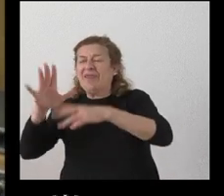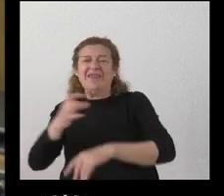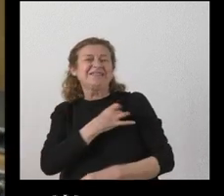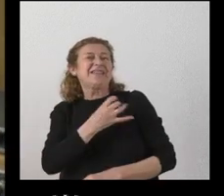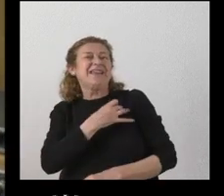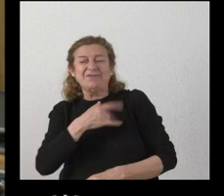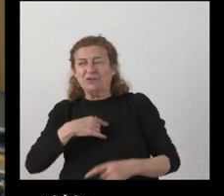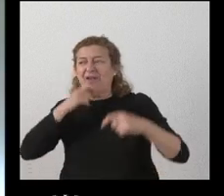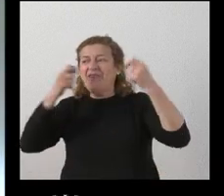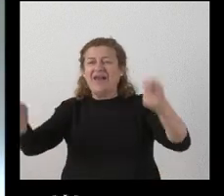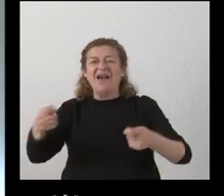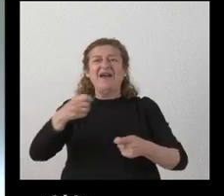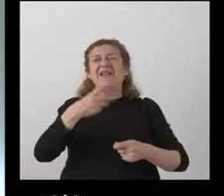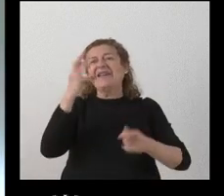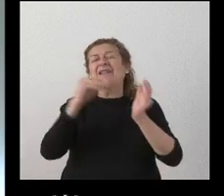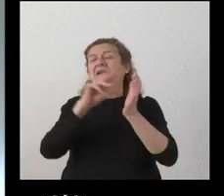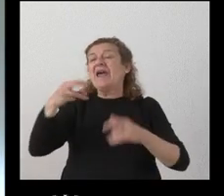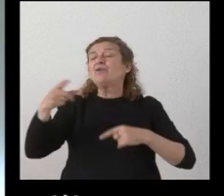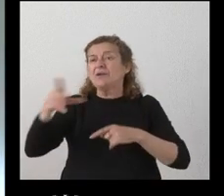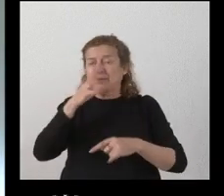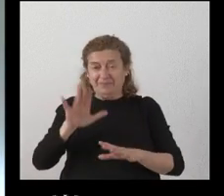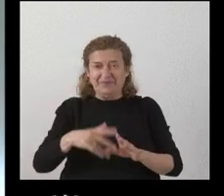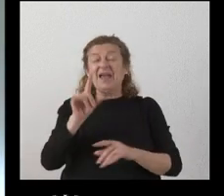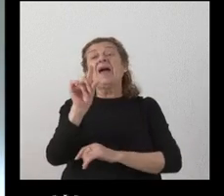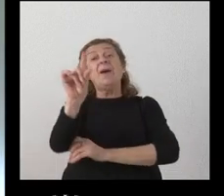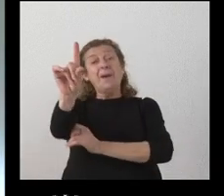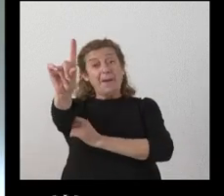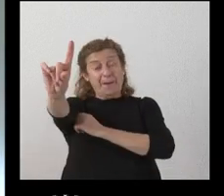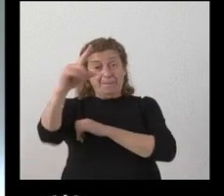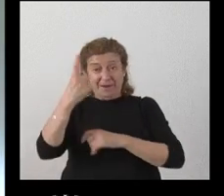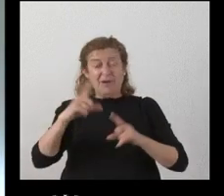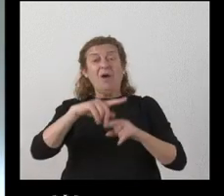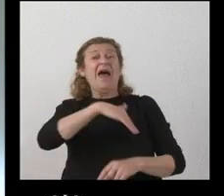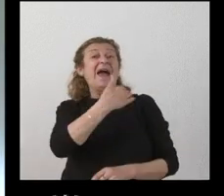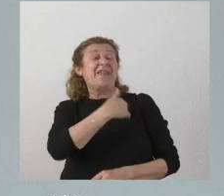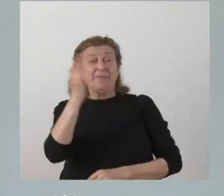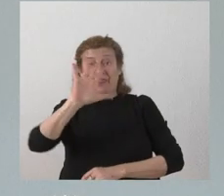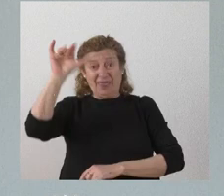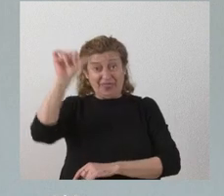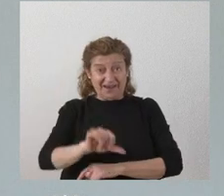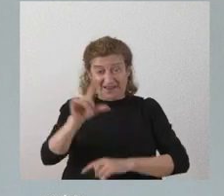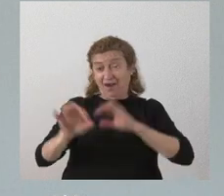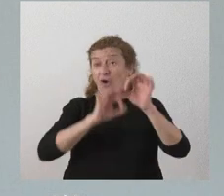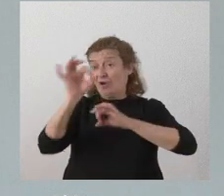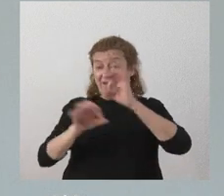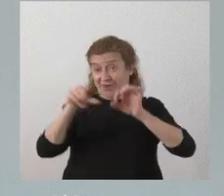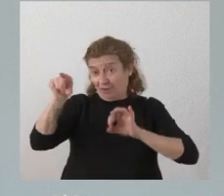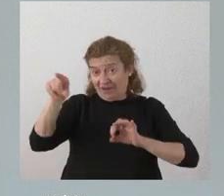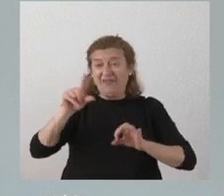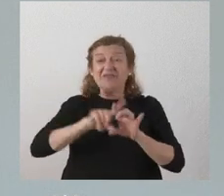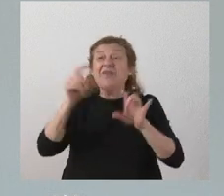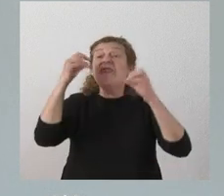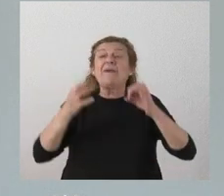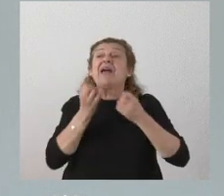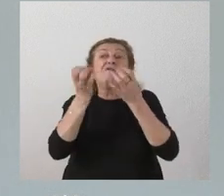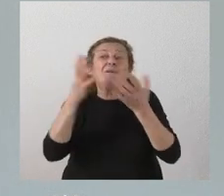Gracias Pues en primer lugar tiene que ser la Academia de Cine que es la organizadora la que informe de